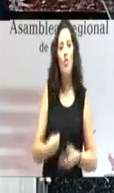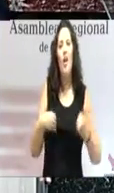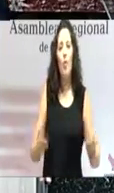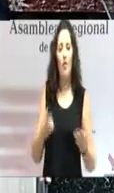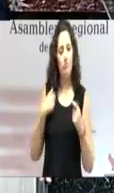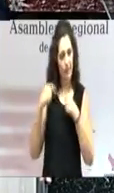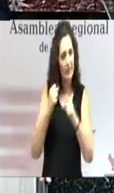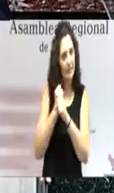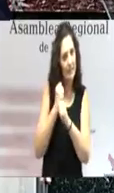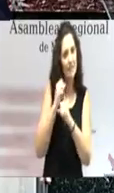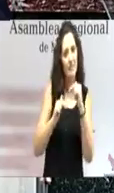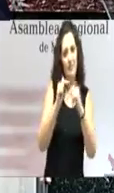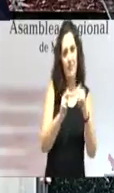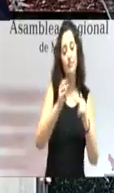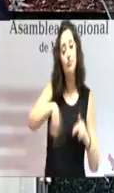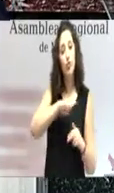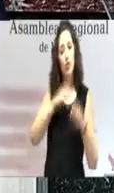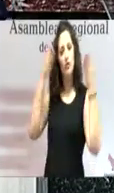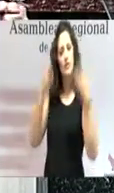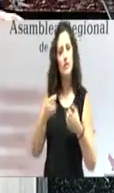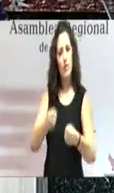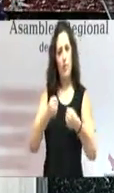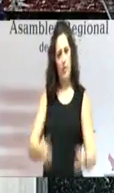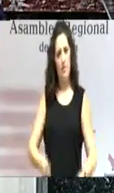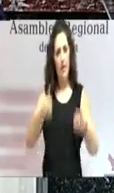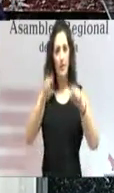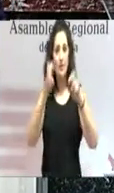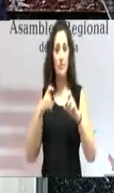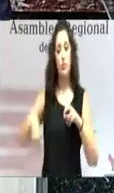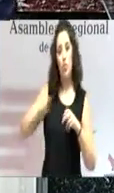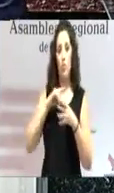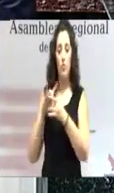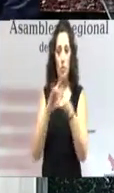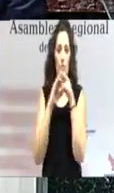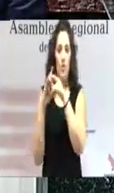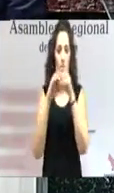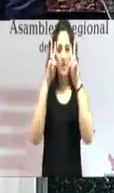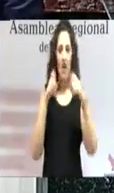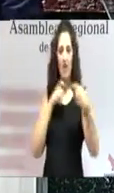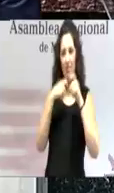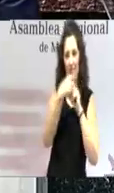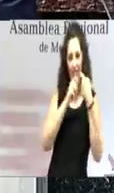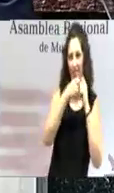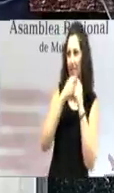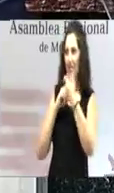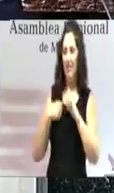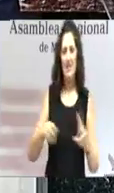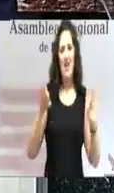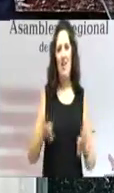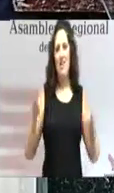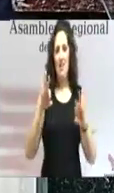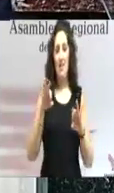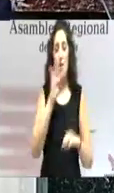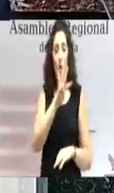identidad regional para hacerla más fuerte, desde la unidad de todos, no desde el enfrentamiento. Los